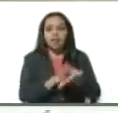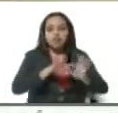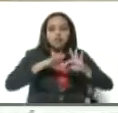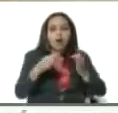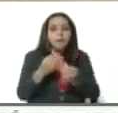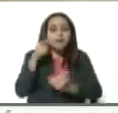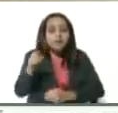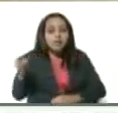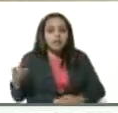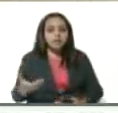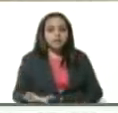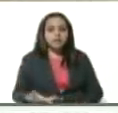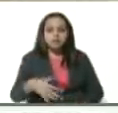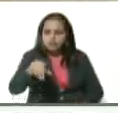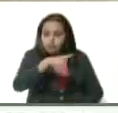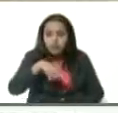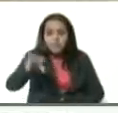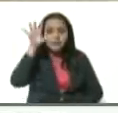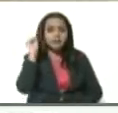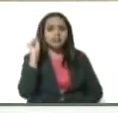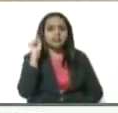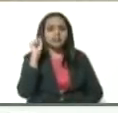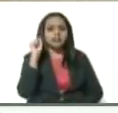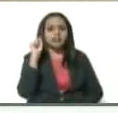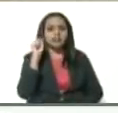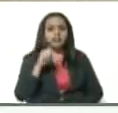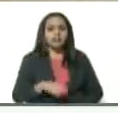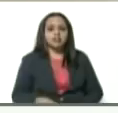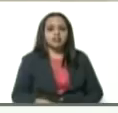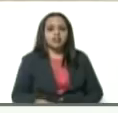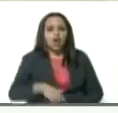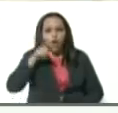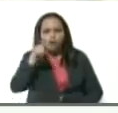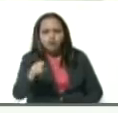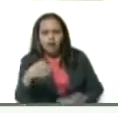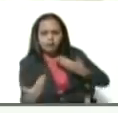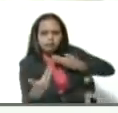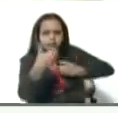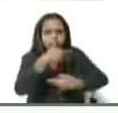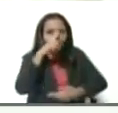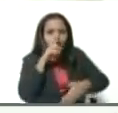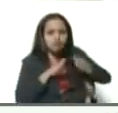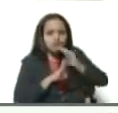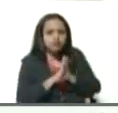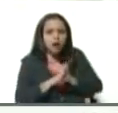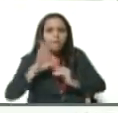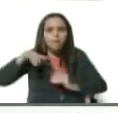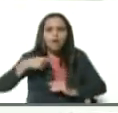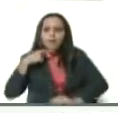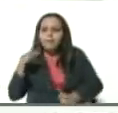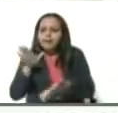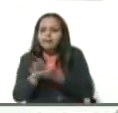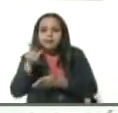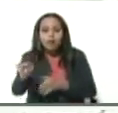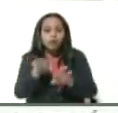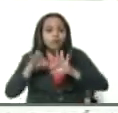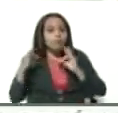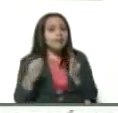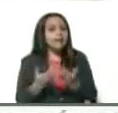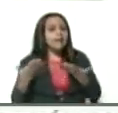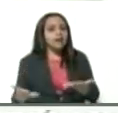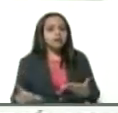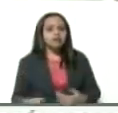familiares. ¿Me entienden? Usted que se pasó por una trocha, puede matar a su familia.